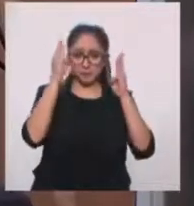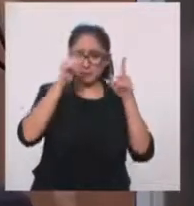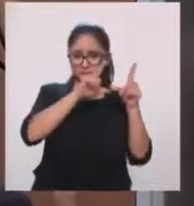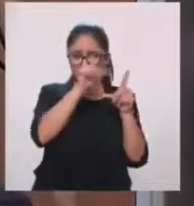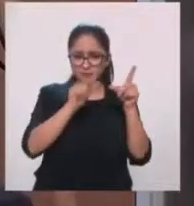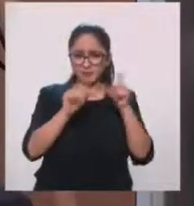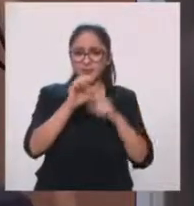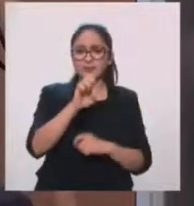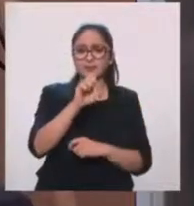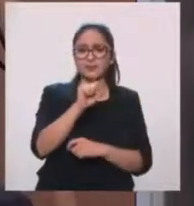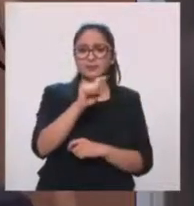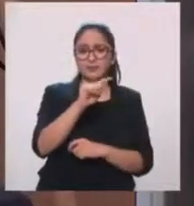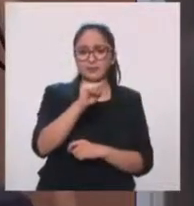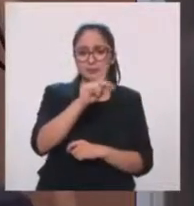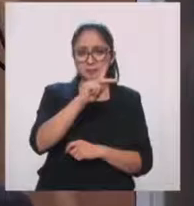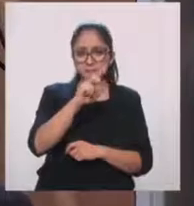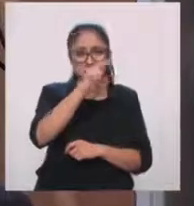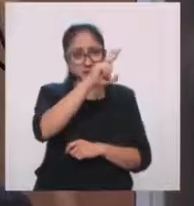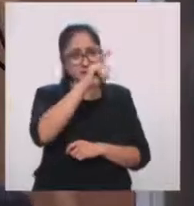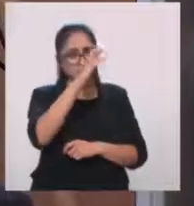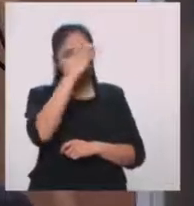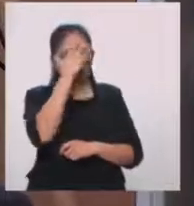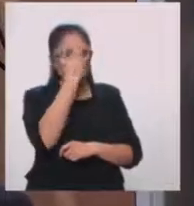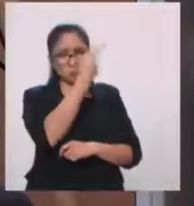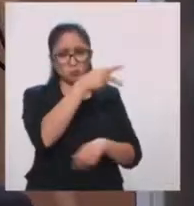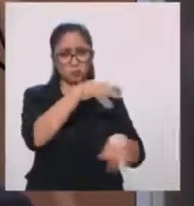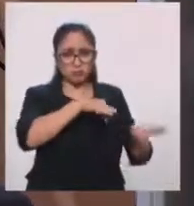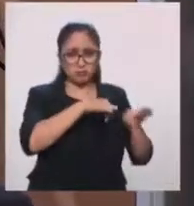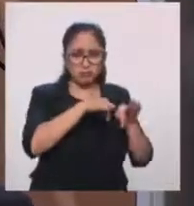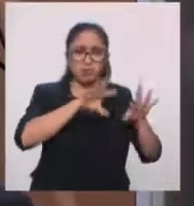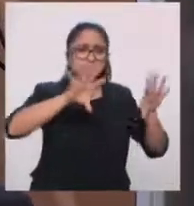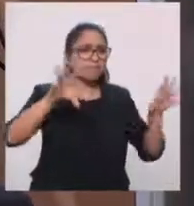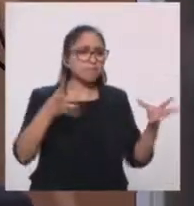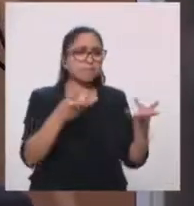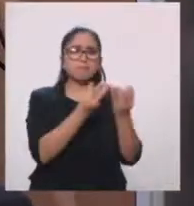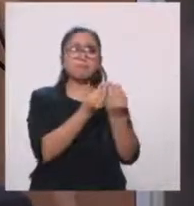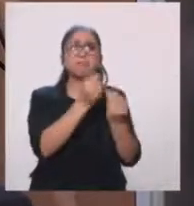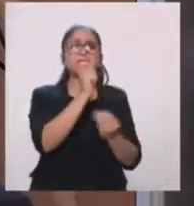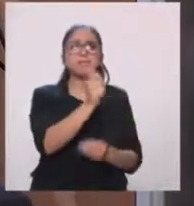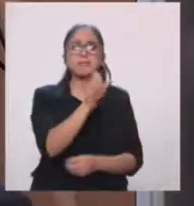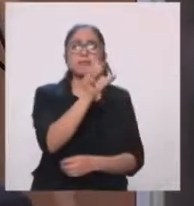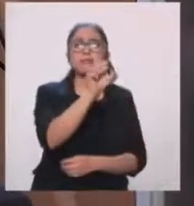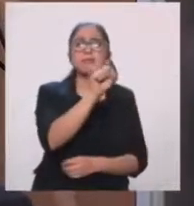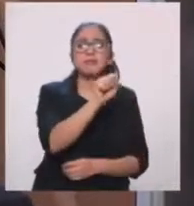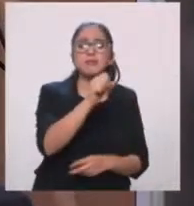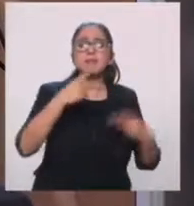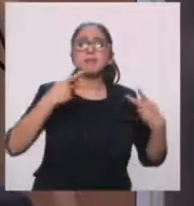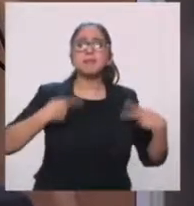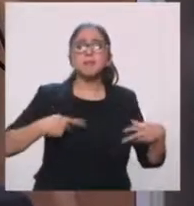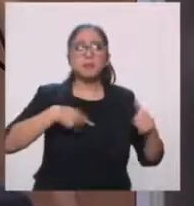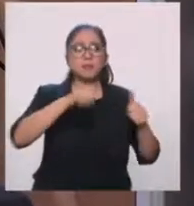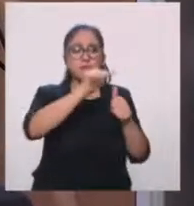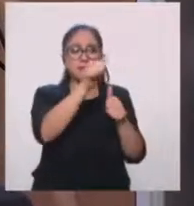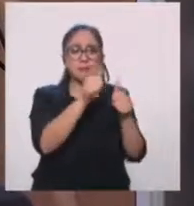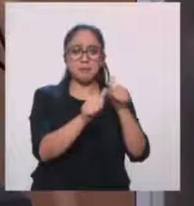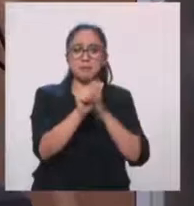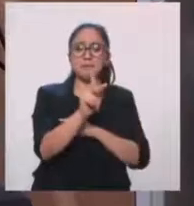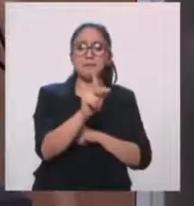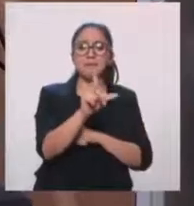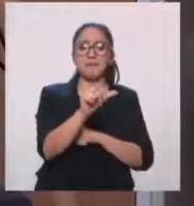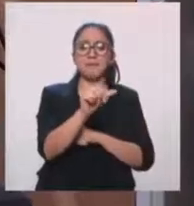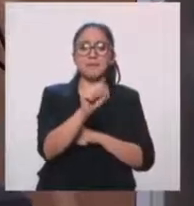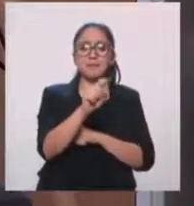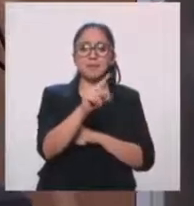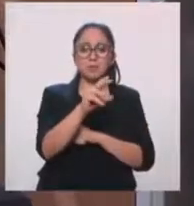homenaje a este artista y está conformada por más de 60 artistas plásticos allá en el Museo de